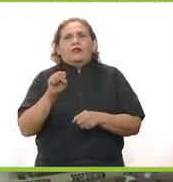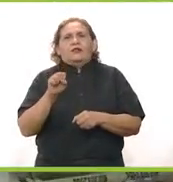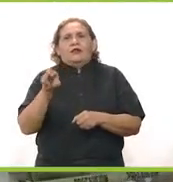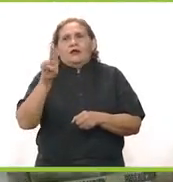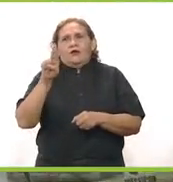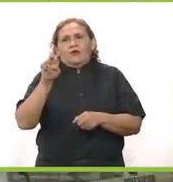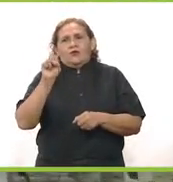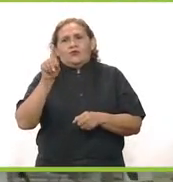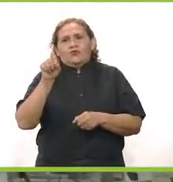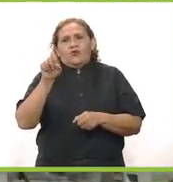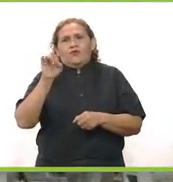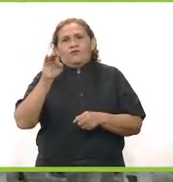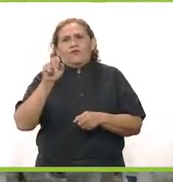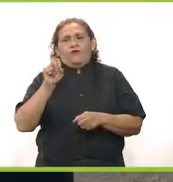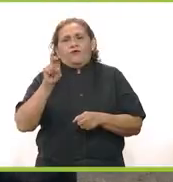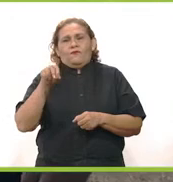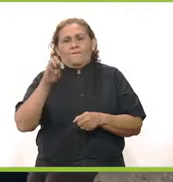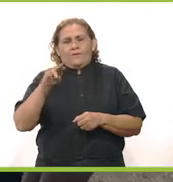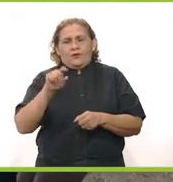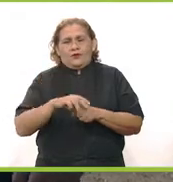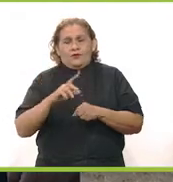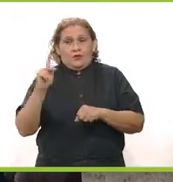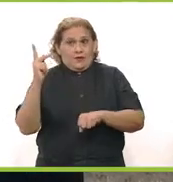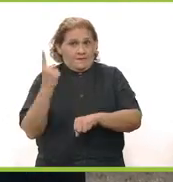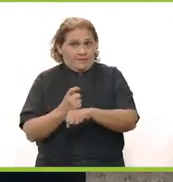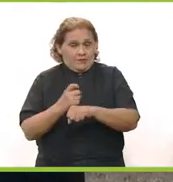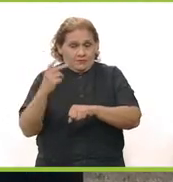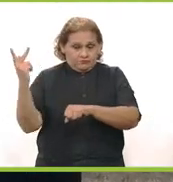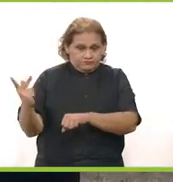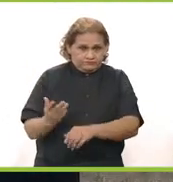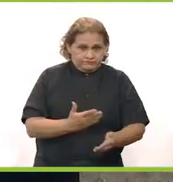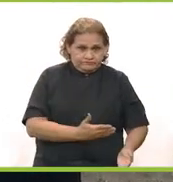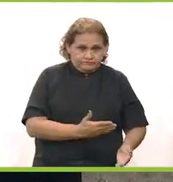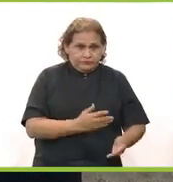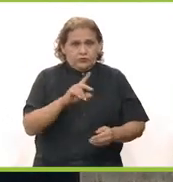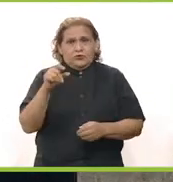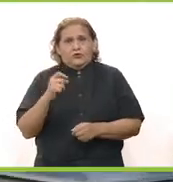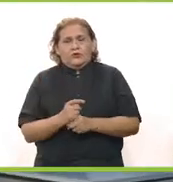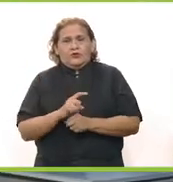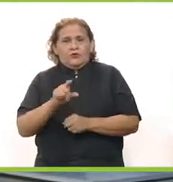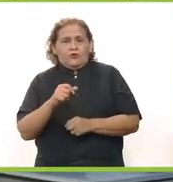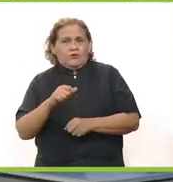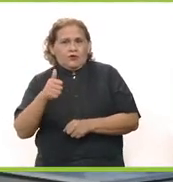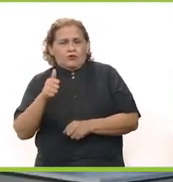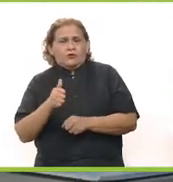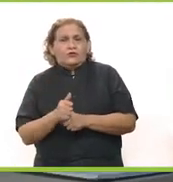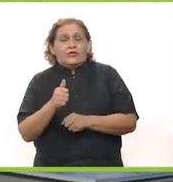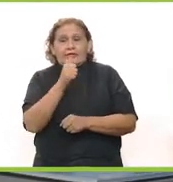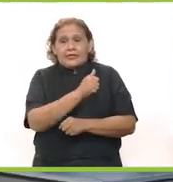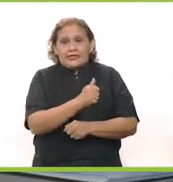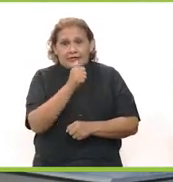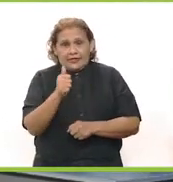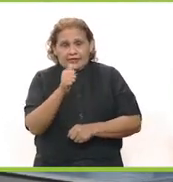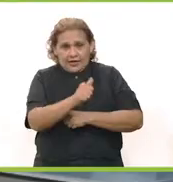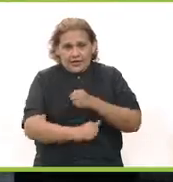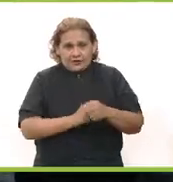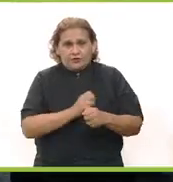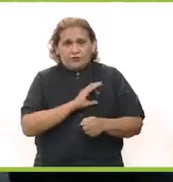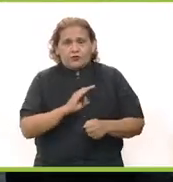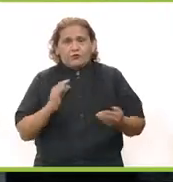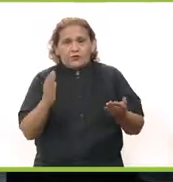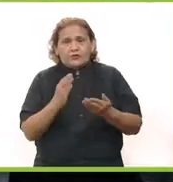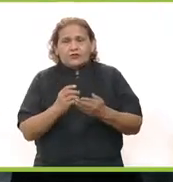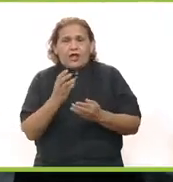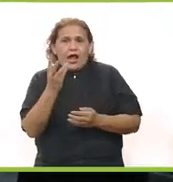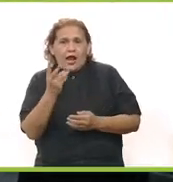Rodolfo Menéndez de la Peña, que va a ser la primera que se va a trasladar. Van a ser tres etapas, esperemos pues en la medida posible que cada año podamos